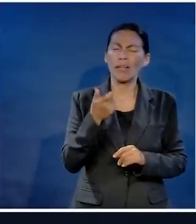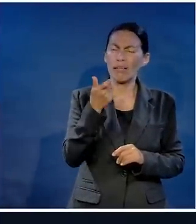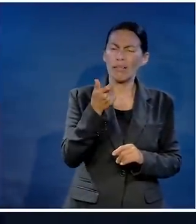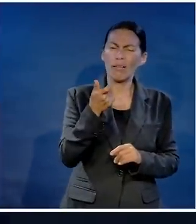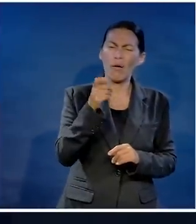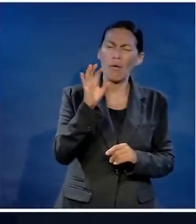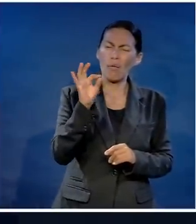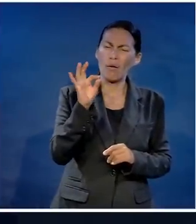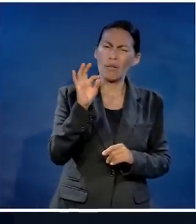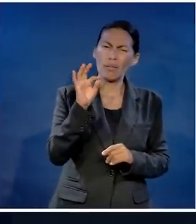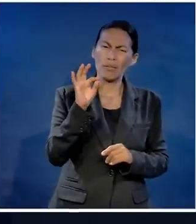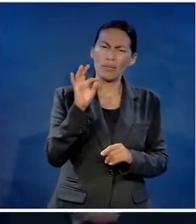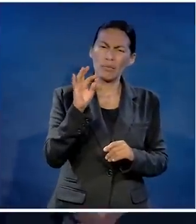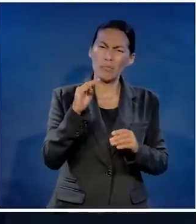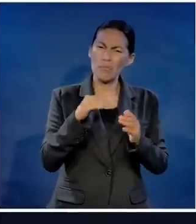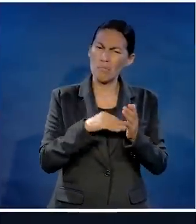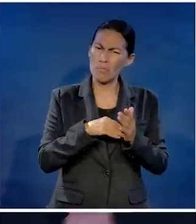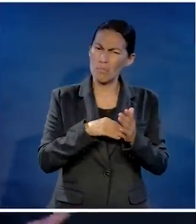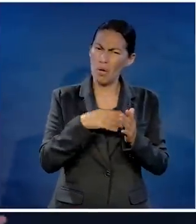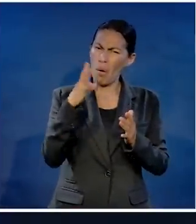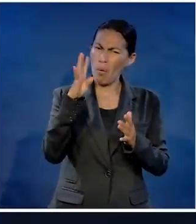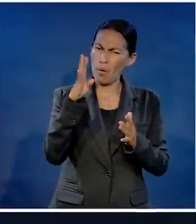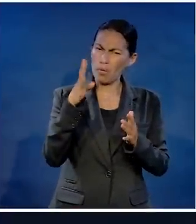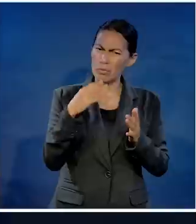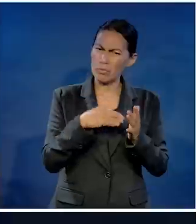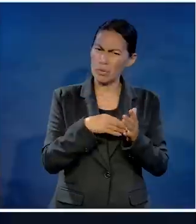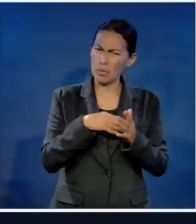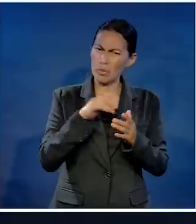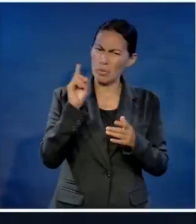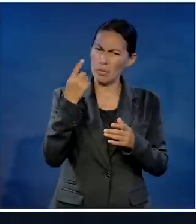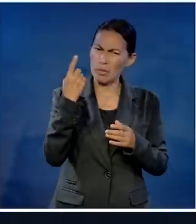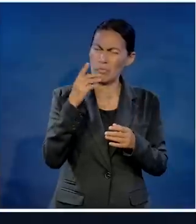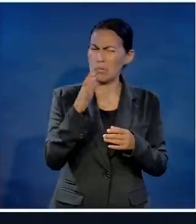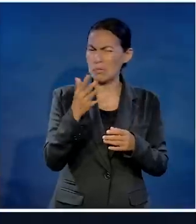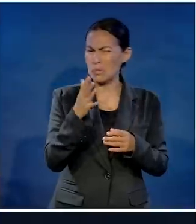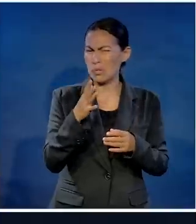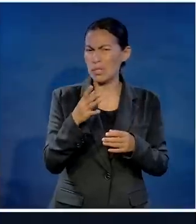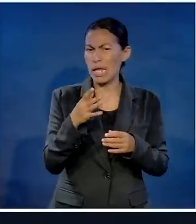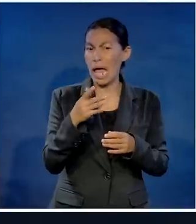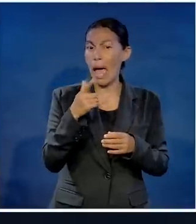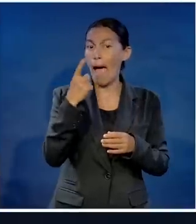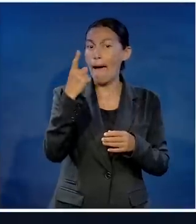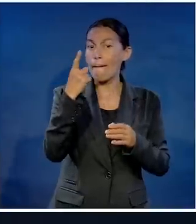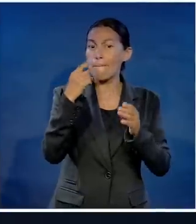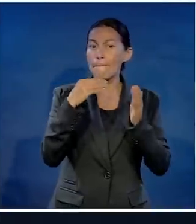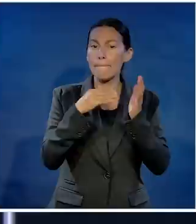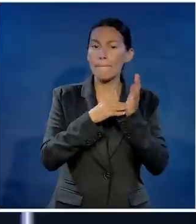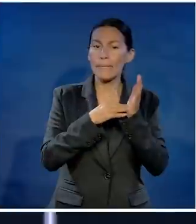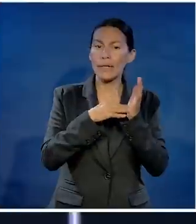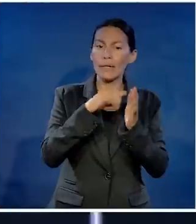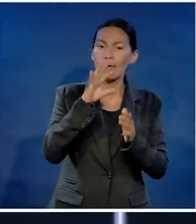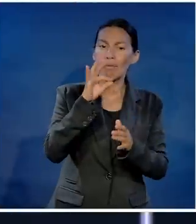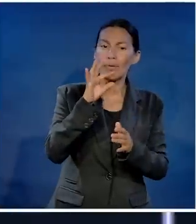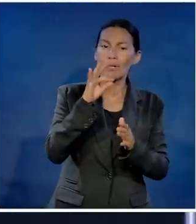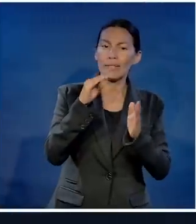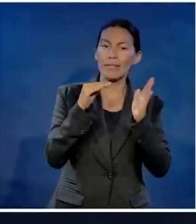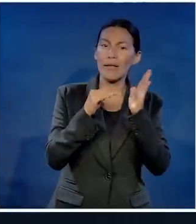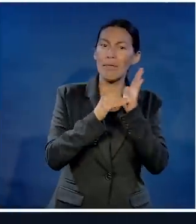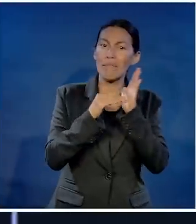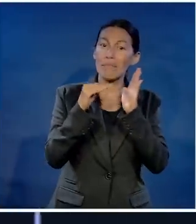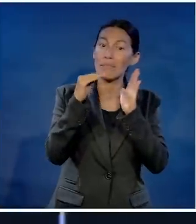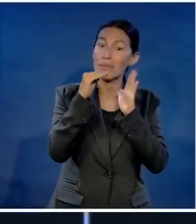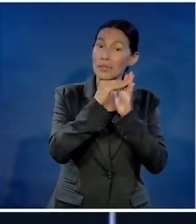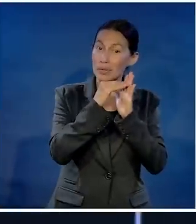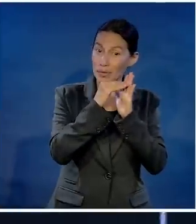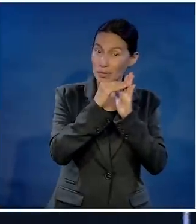imaginación, traducirles lo que esto significa. Quiere decir que este muchacho en 7 años embolsaría más o menos unos